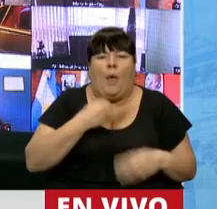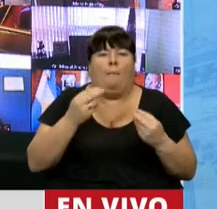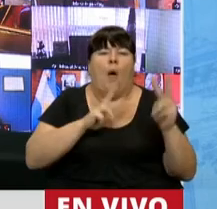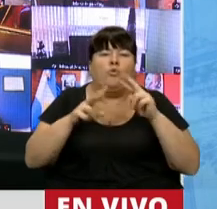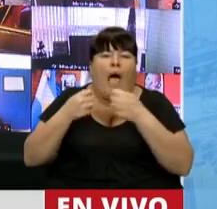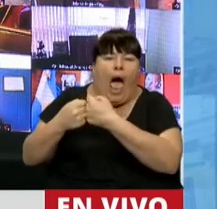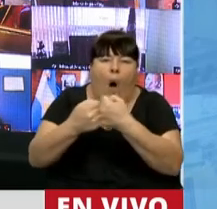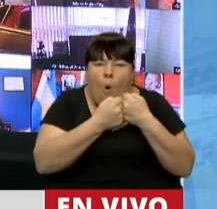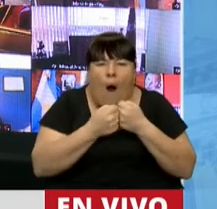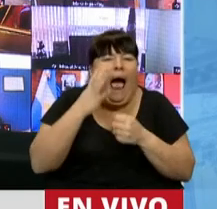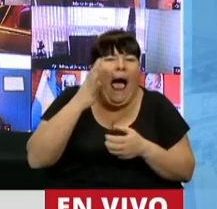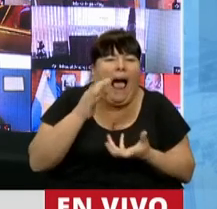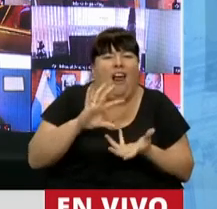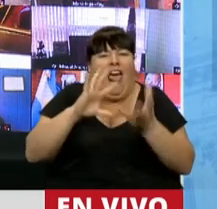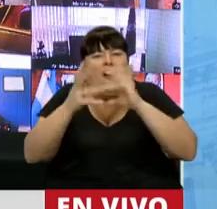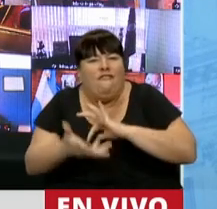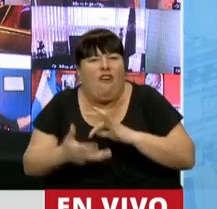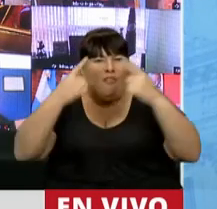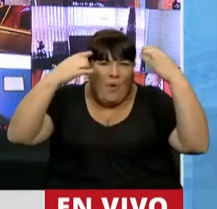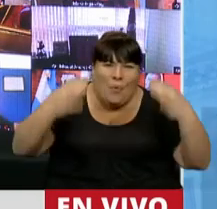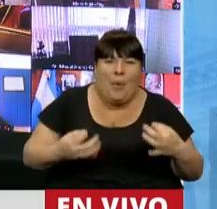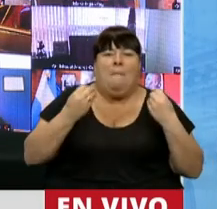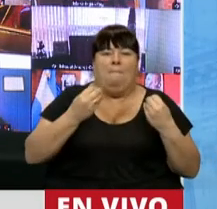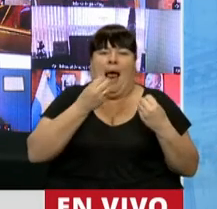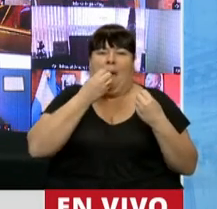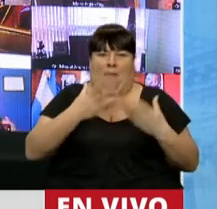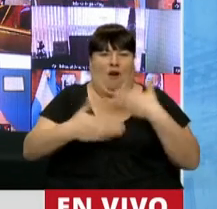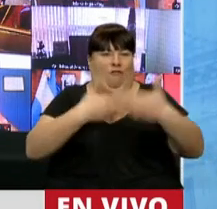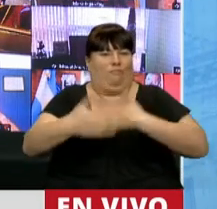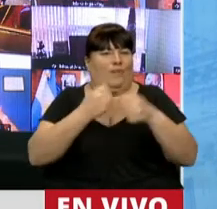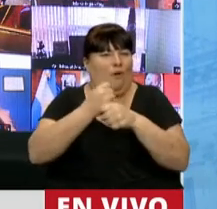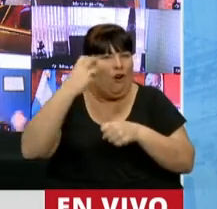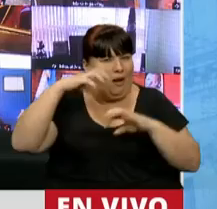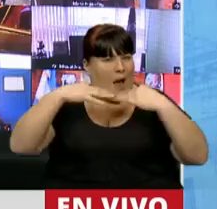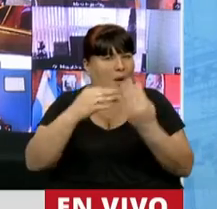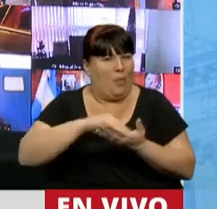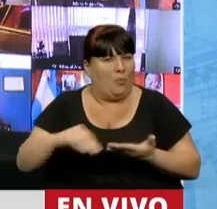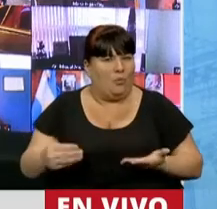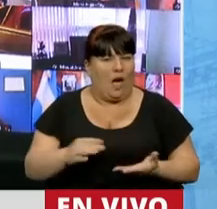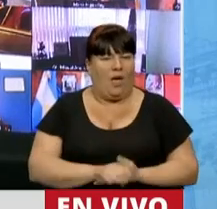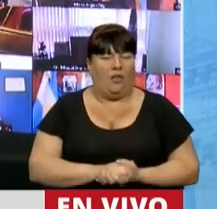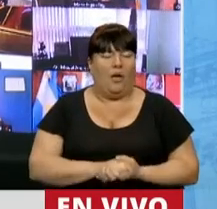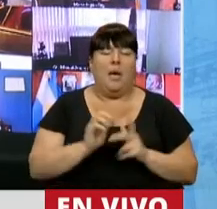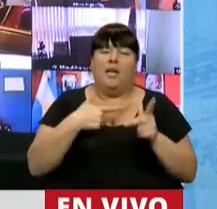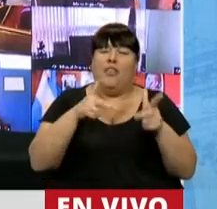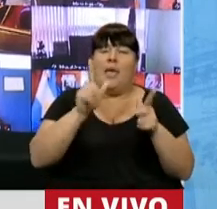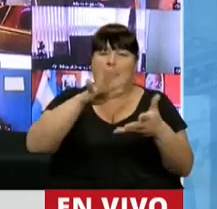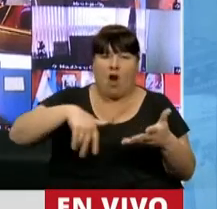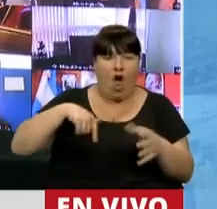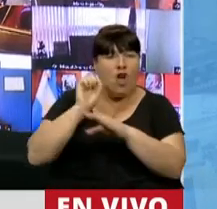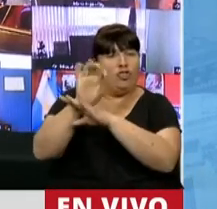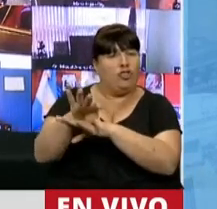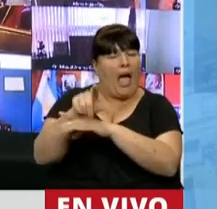acuerdos mínimos, metodológicos, razonables para el buen funcionamiento de la Cámara de Diputados. Como le dije en la nota que le